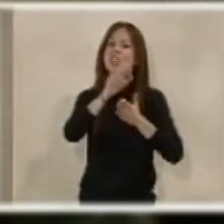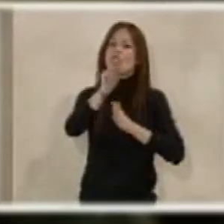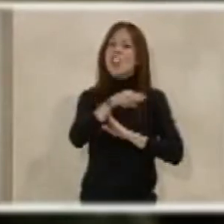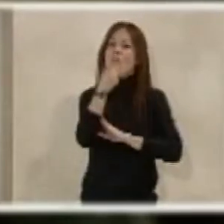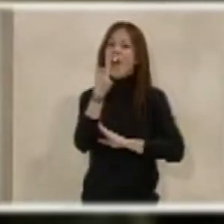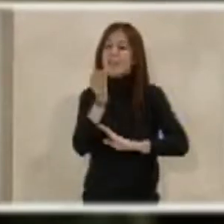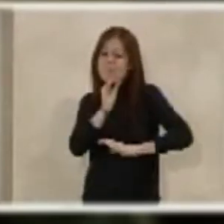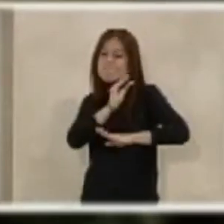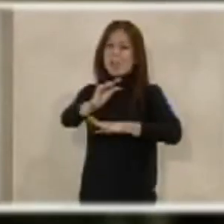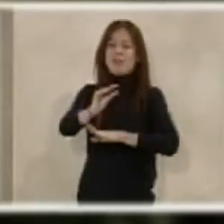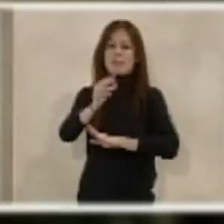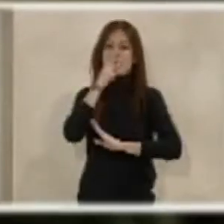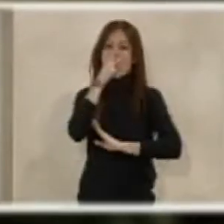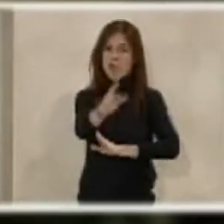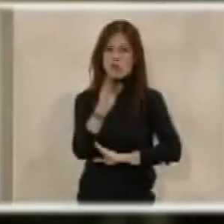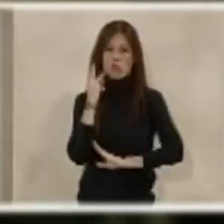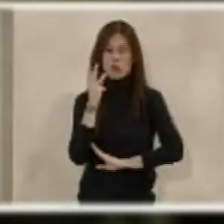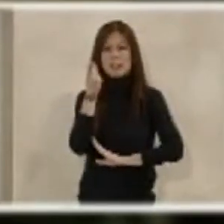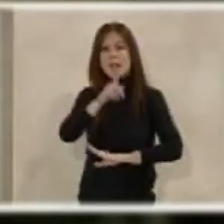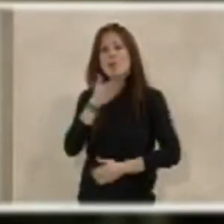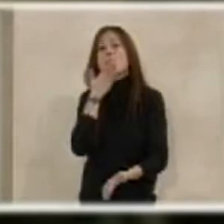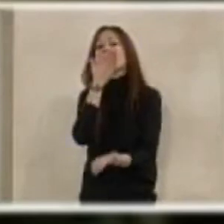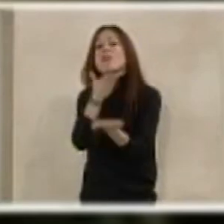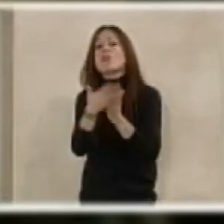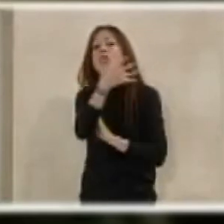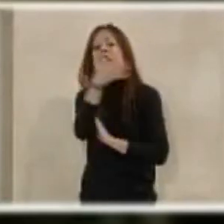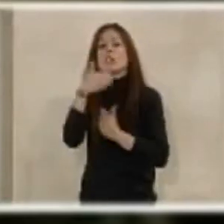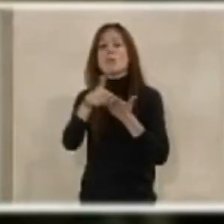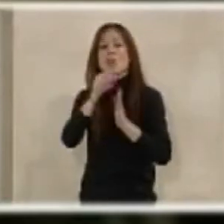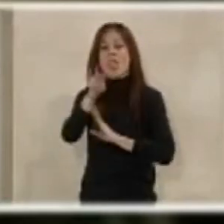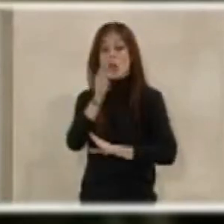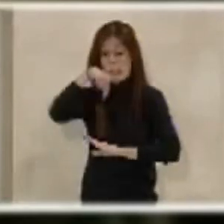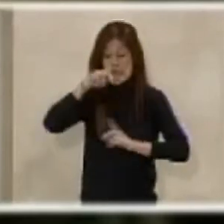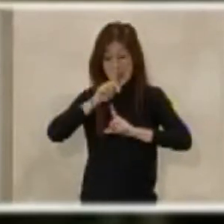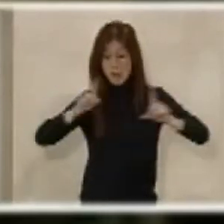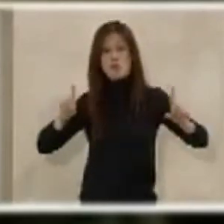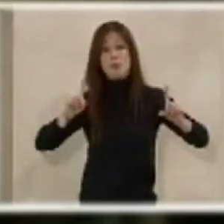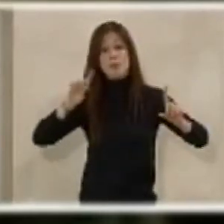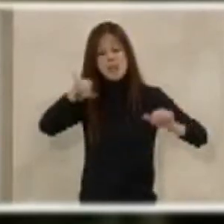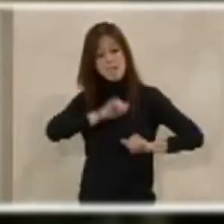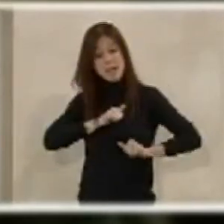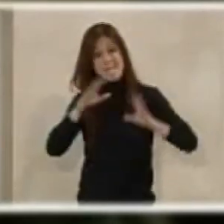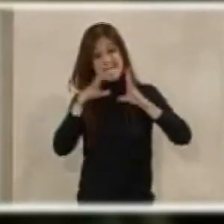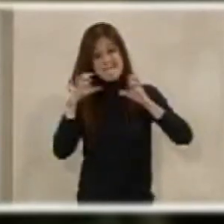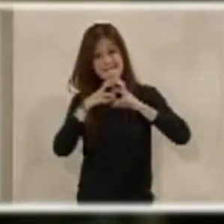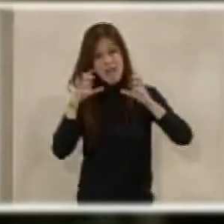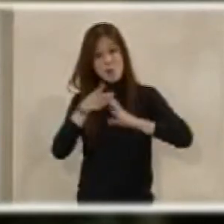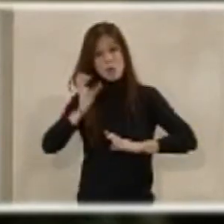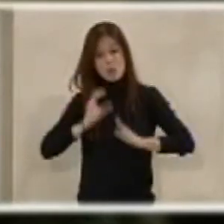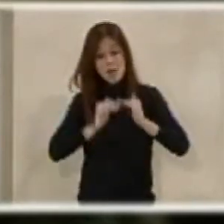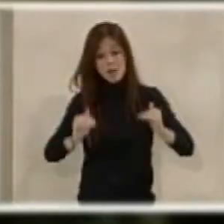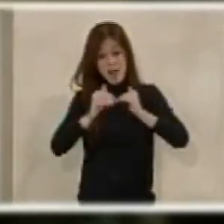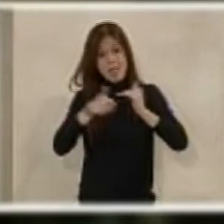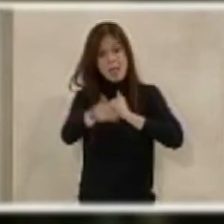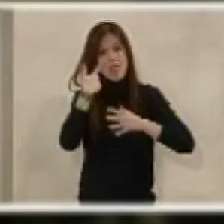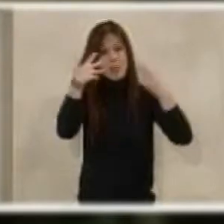lo que haría falta en tres años. Hemos pedido 500 millones de euros para este año y esperamos y deseamos que esa equiparación sea